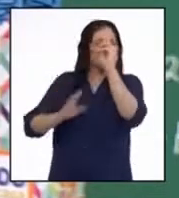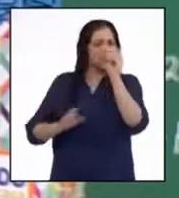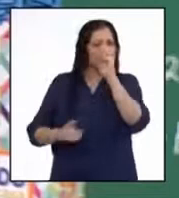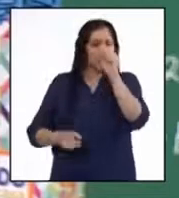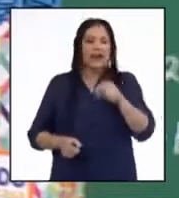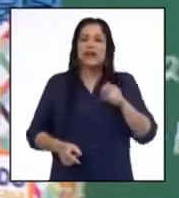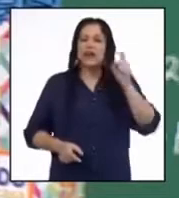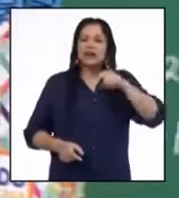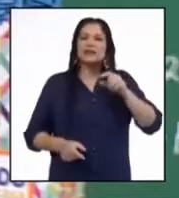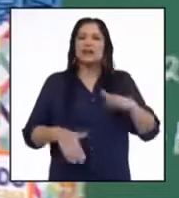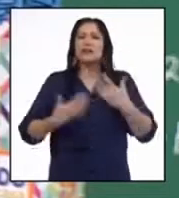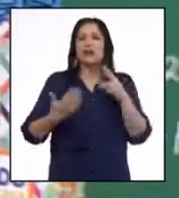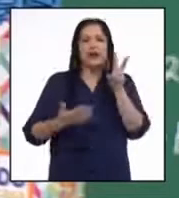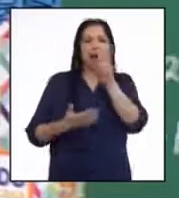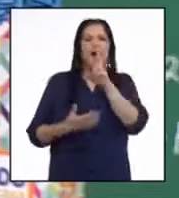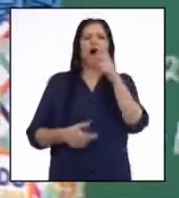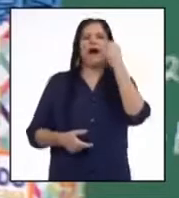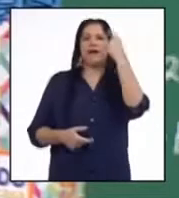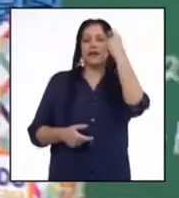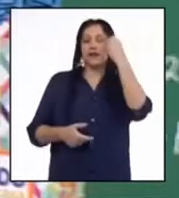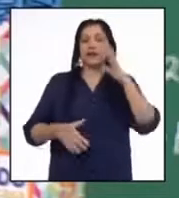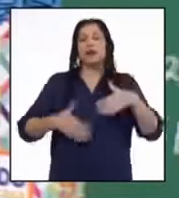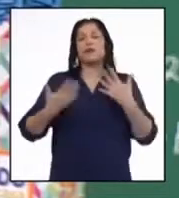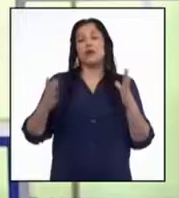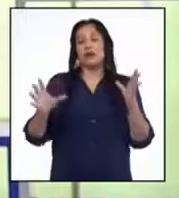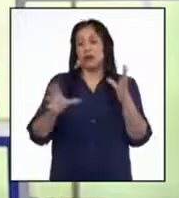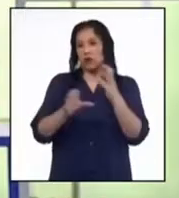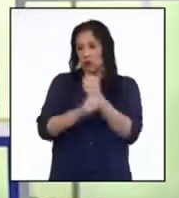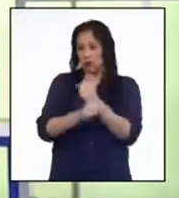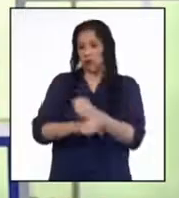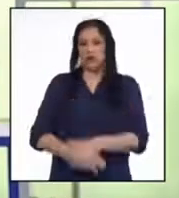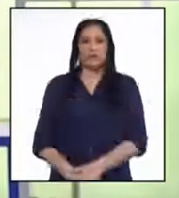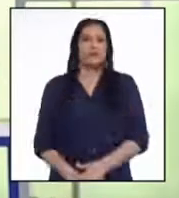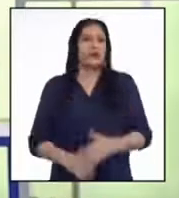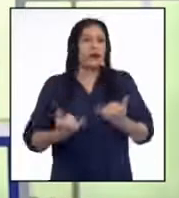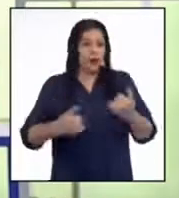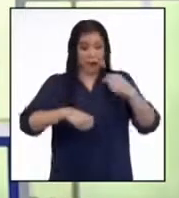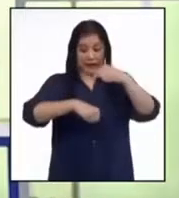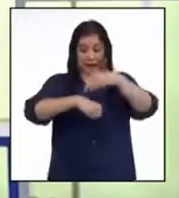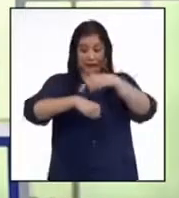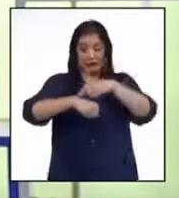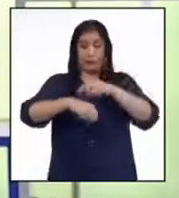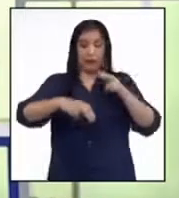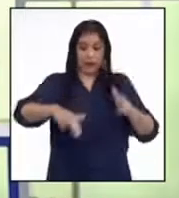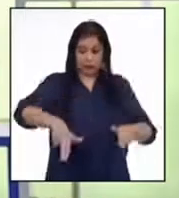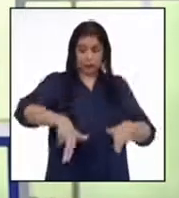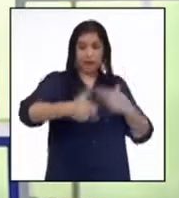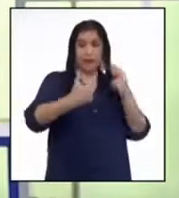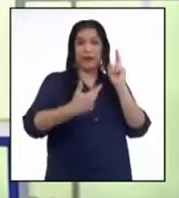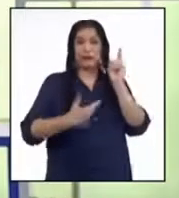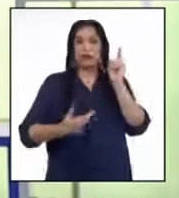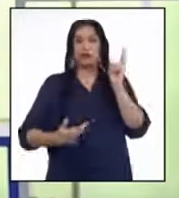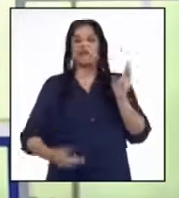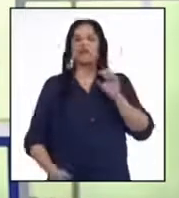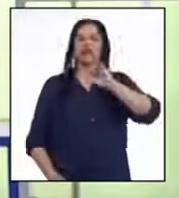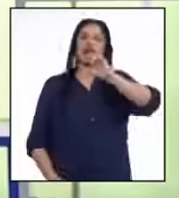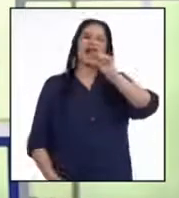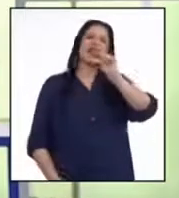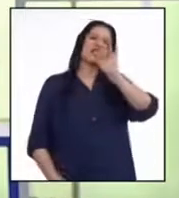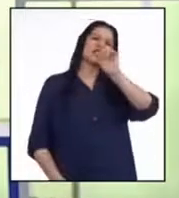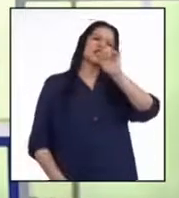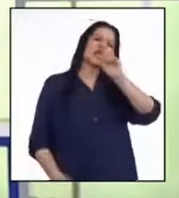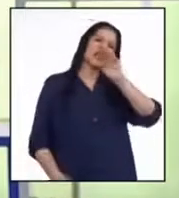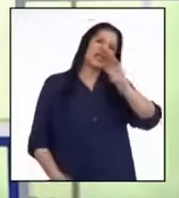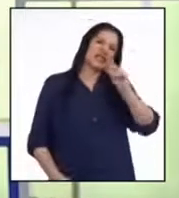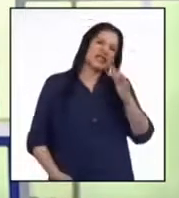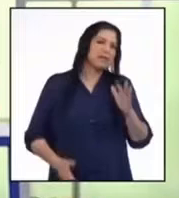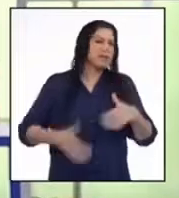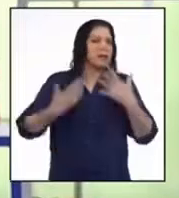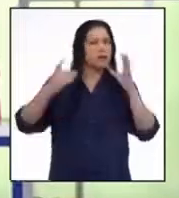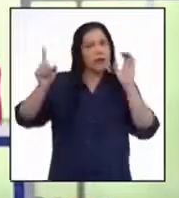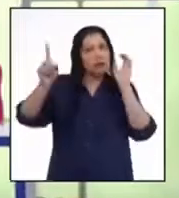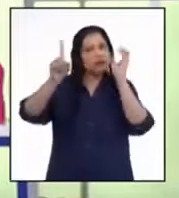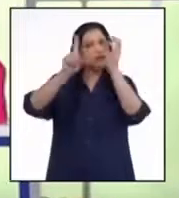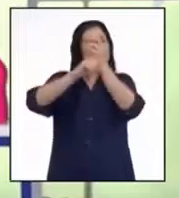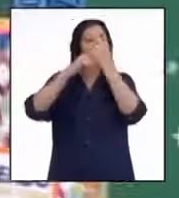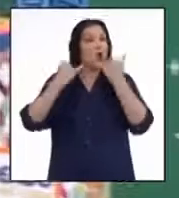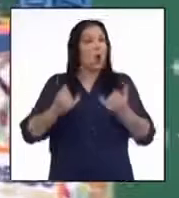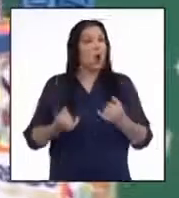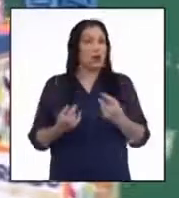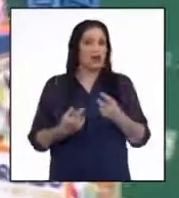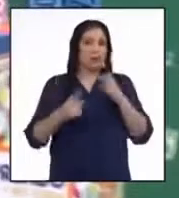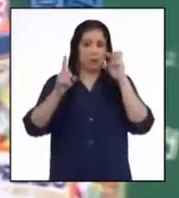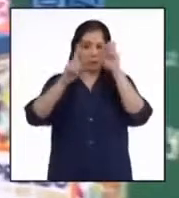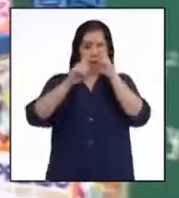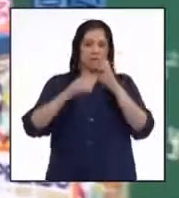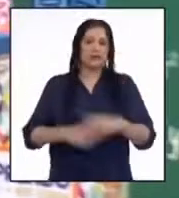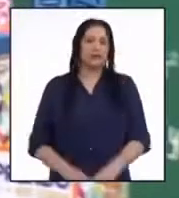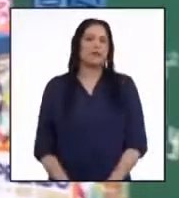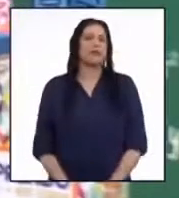necesidad de saber darles lectura para sacar conclusiones. Entonces ya es hora de llamar a nuestra profesora Gisela César para que nos ayude a alcanzar el propósito de nuestro programa.